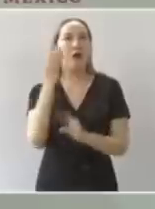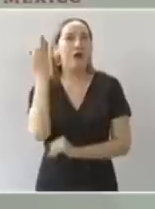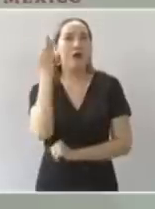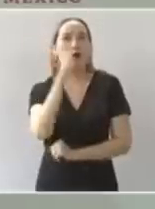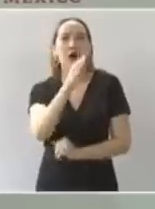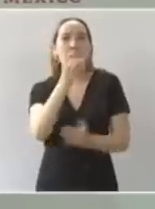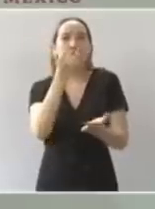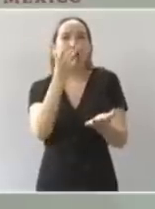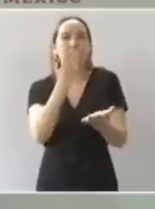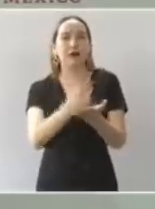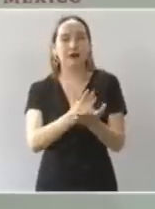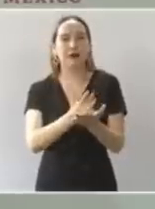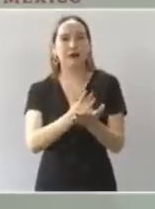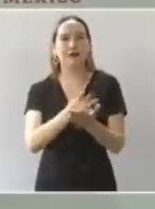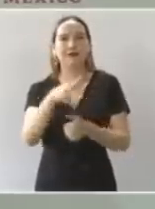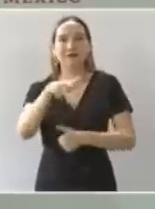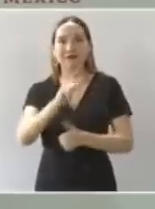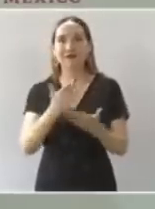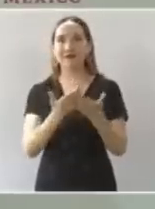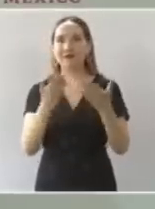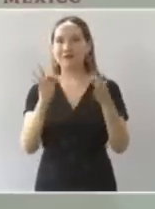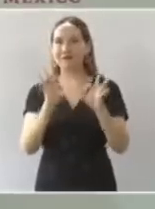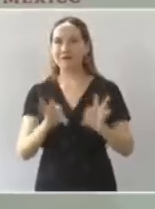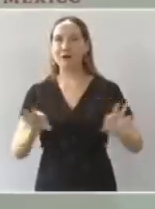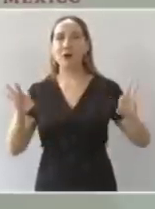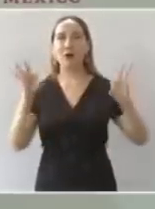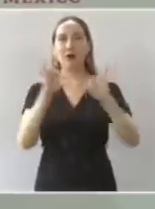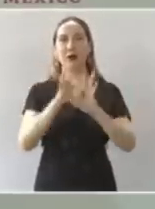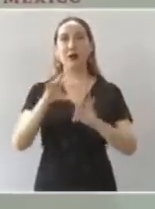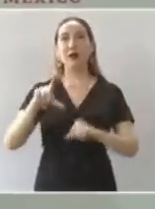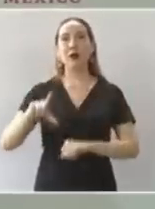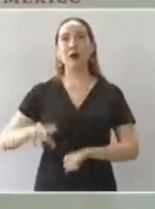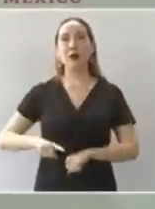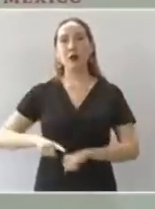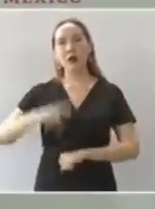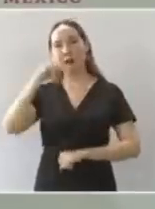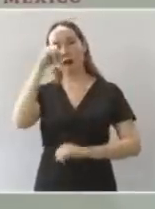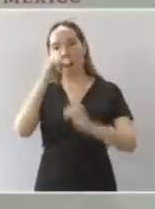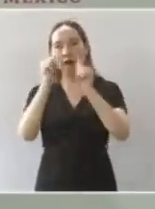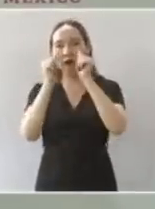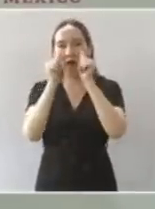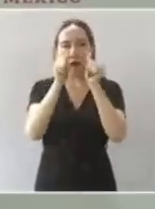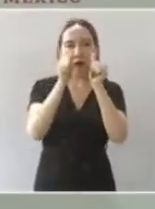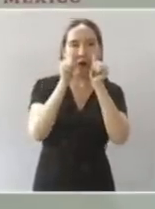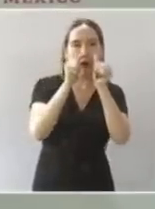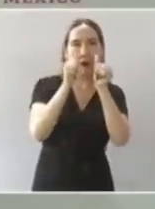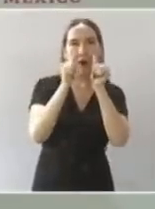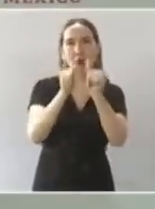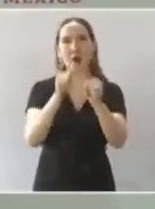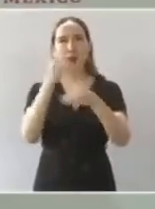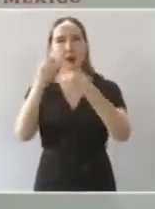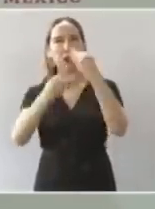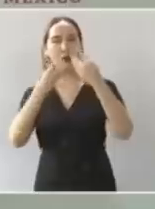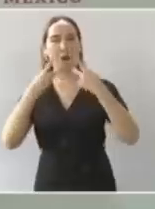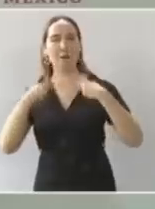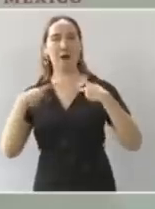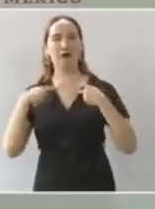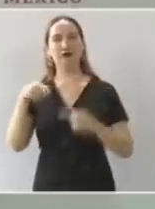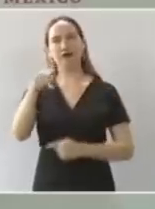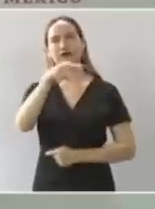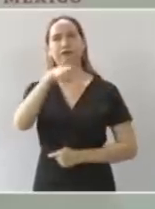es es el gobierno del pueblo y para el pueblo. La palabra